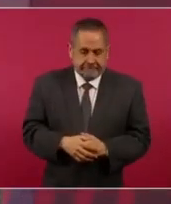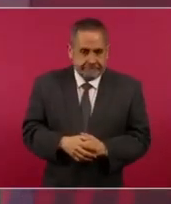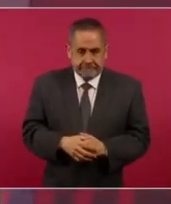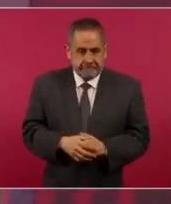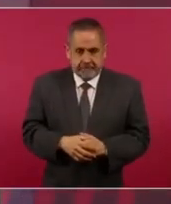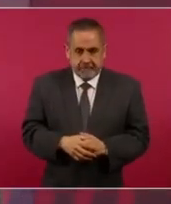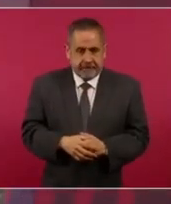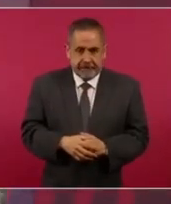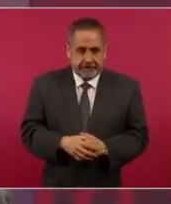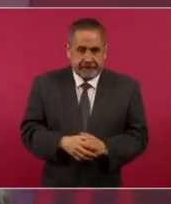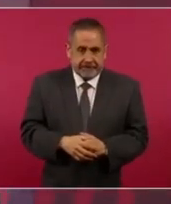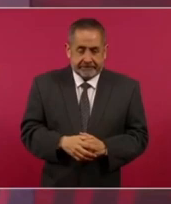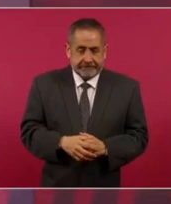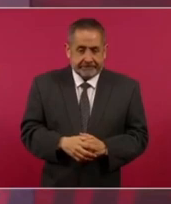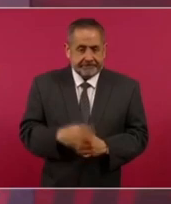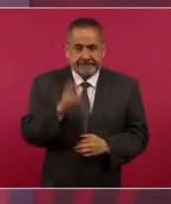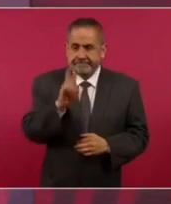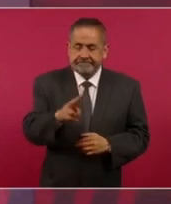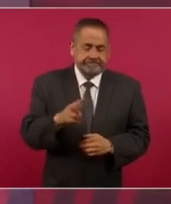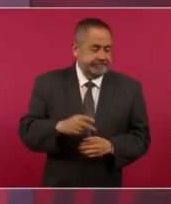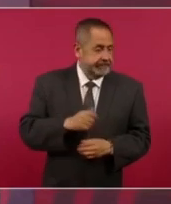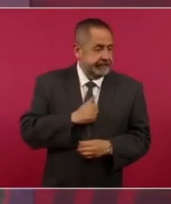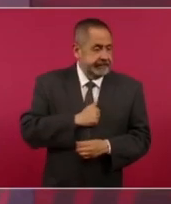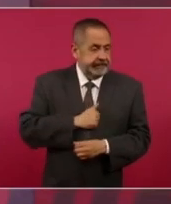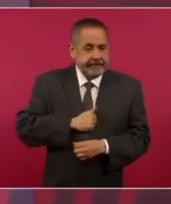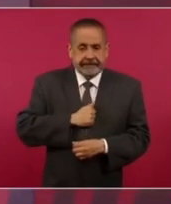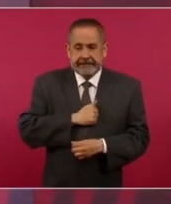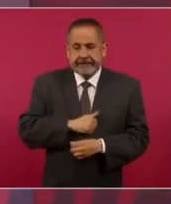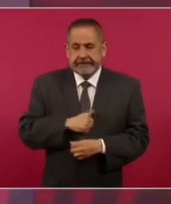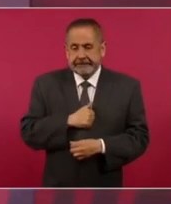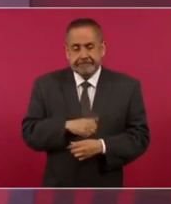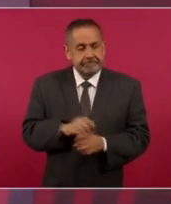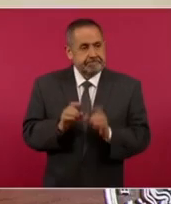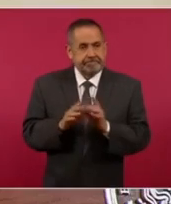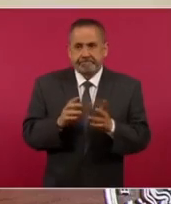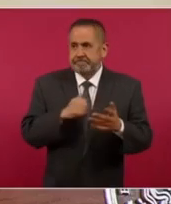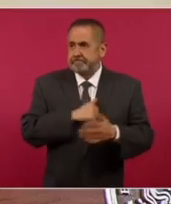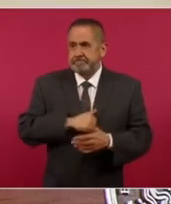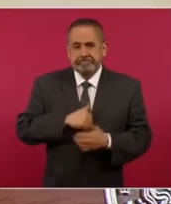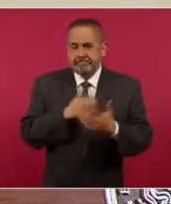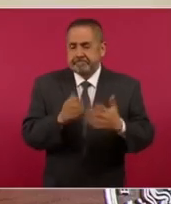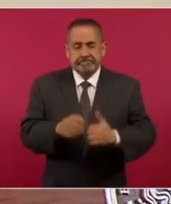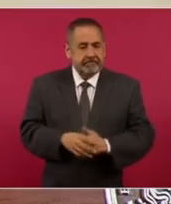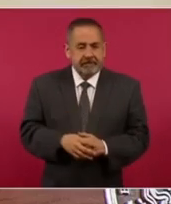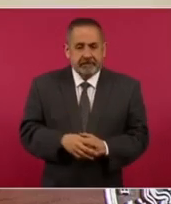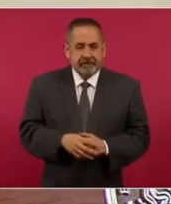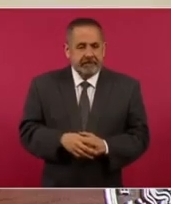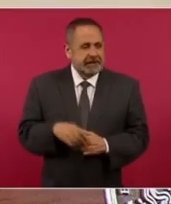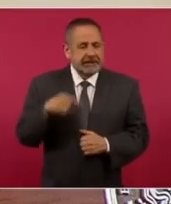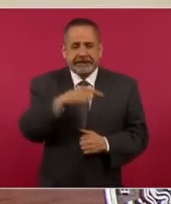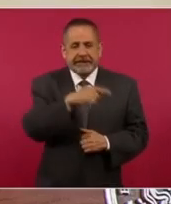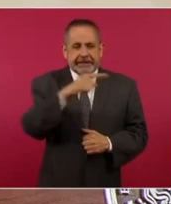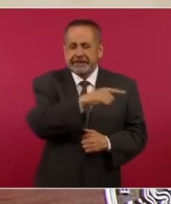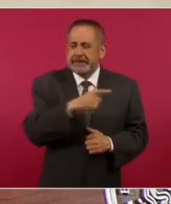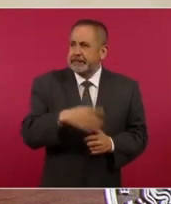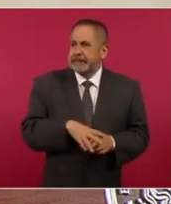lamentable el que se tenga el cinismo